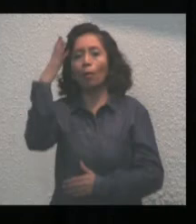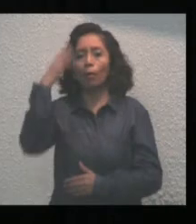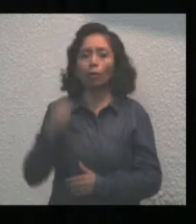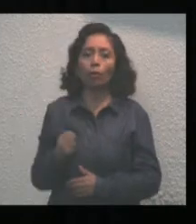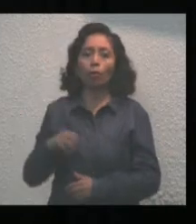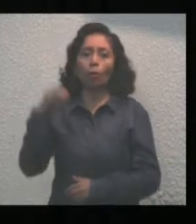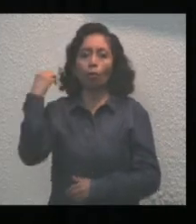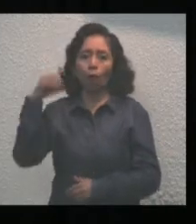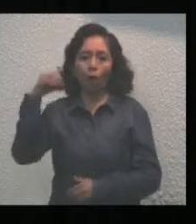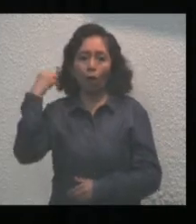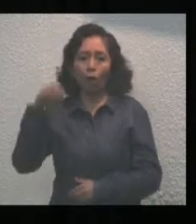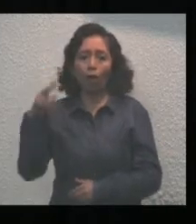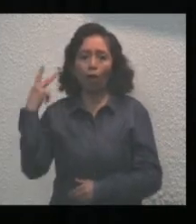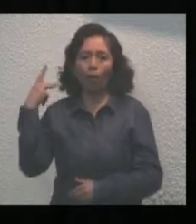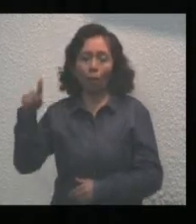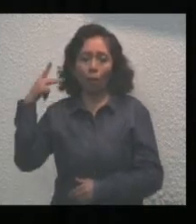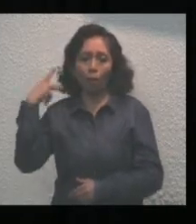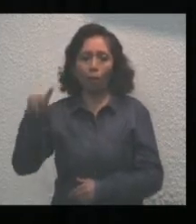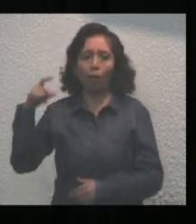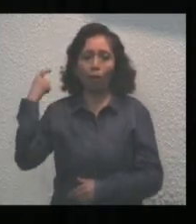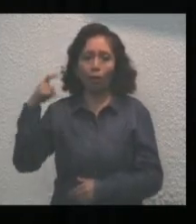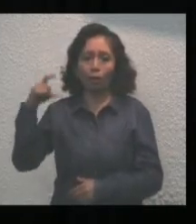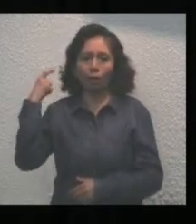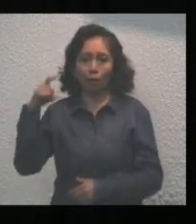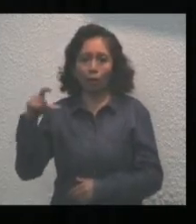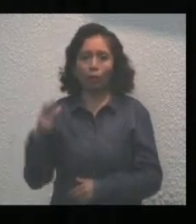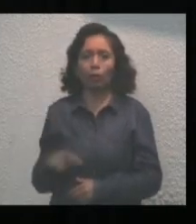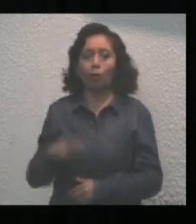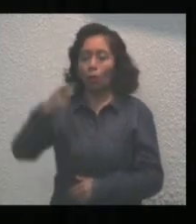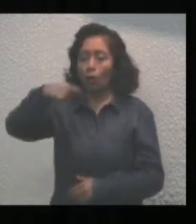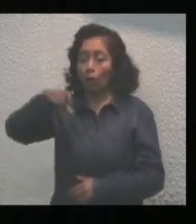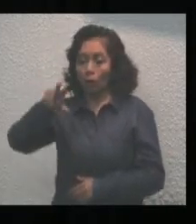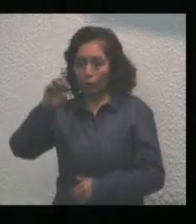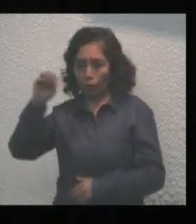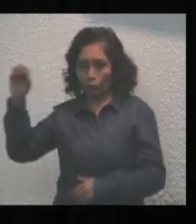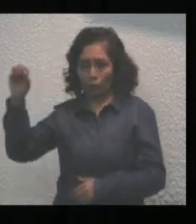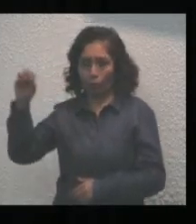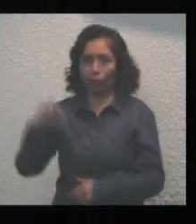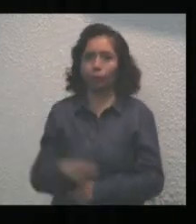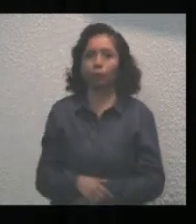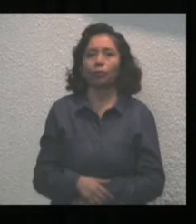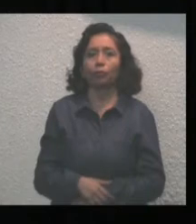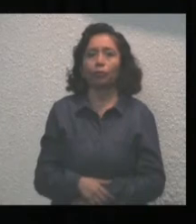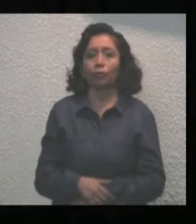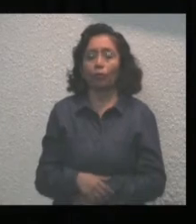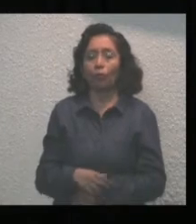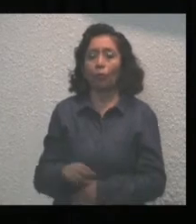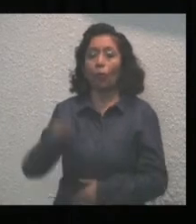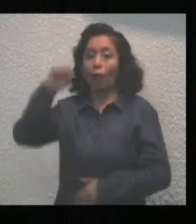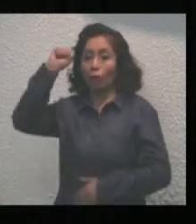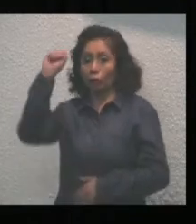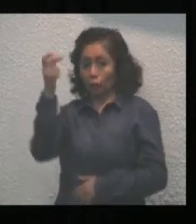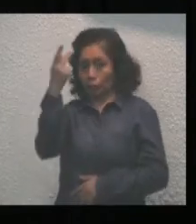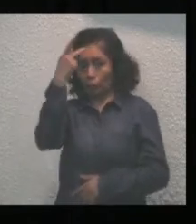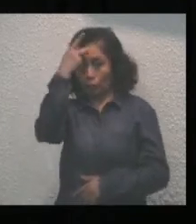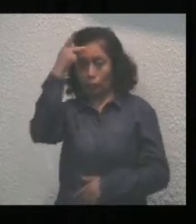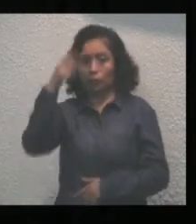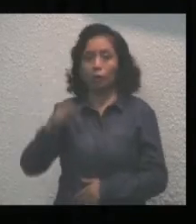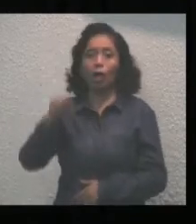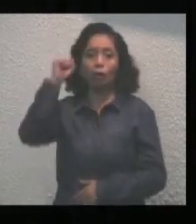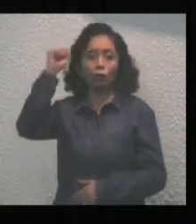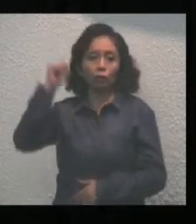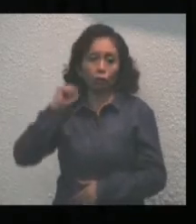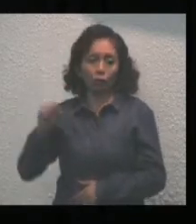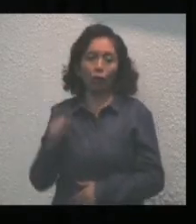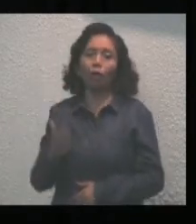Oaxaca, Puebla, Querétaro, Quintana Roo. Artículo Luis Potosí, Sinaloa,